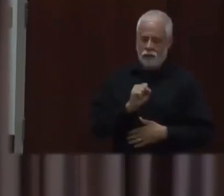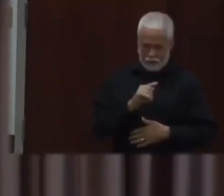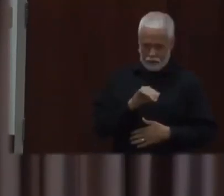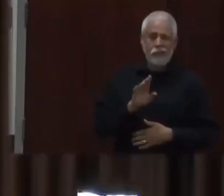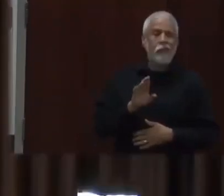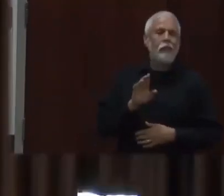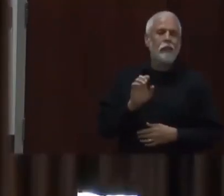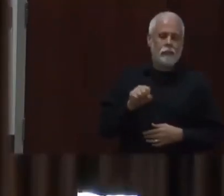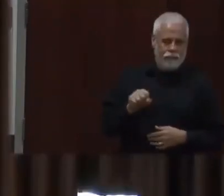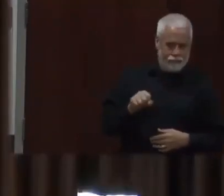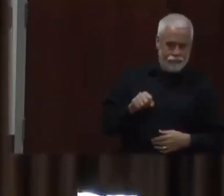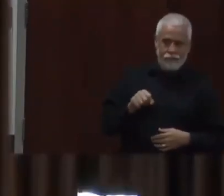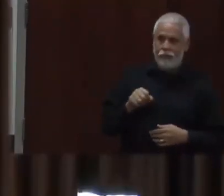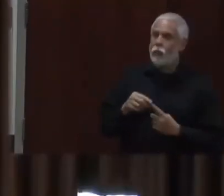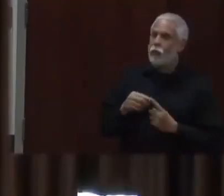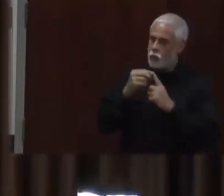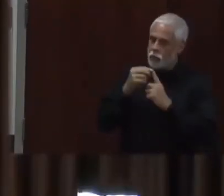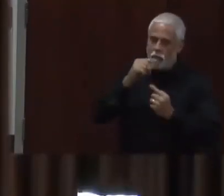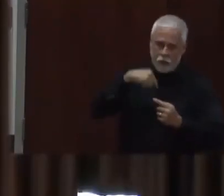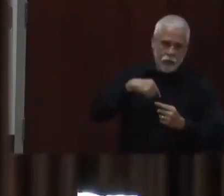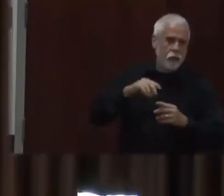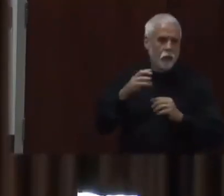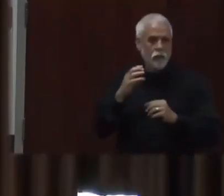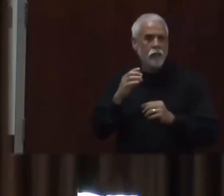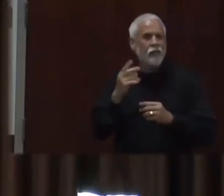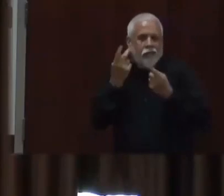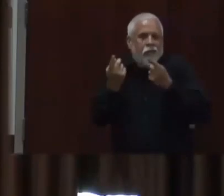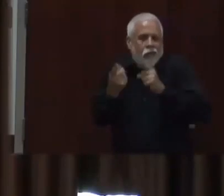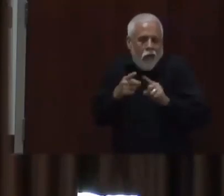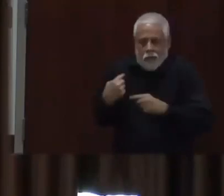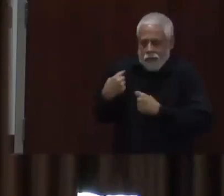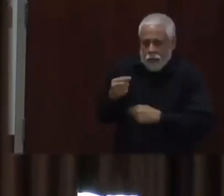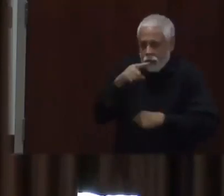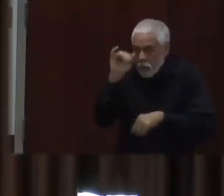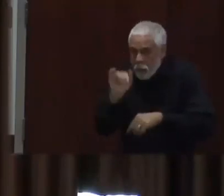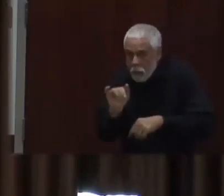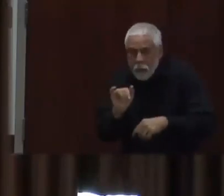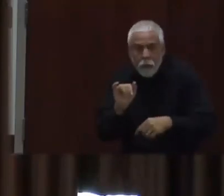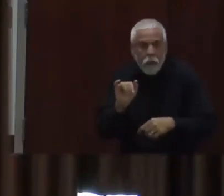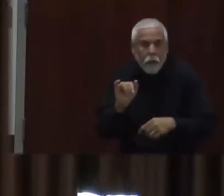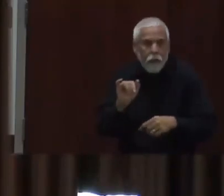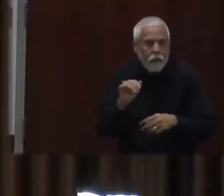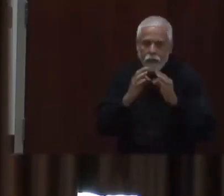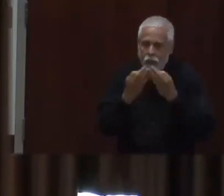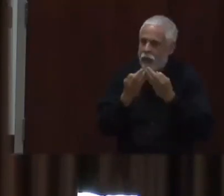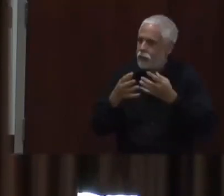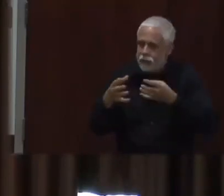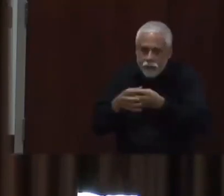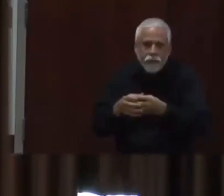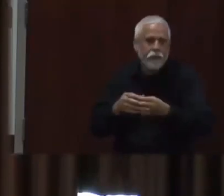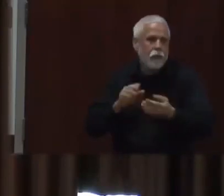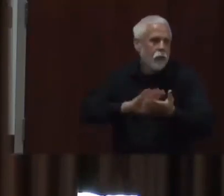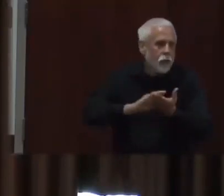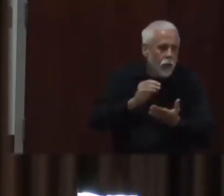vacacionar o a reunirse. Entonces, sí hay más riesgo en cuanto a las actividades que se hacen